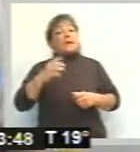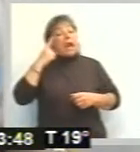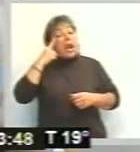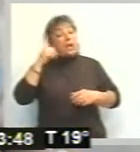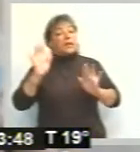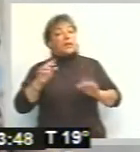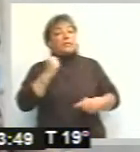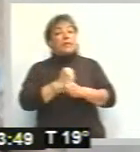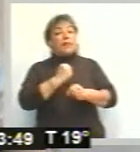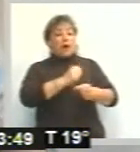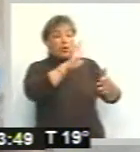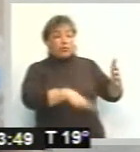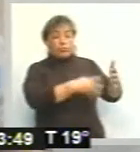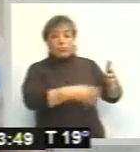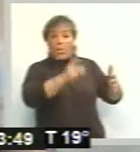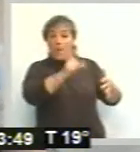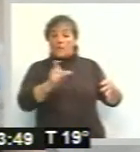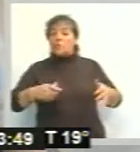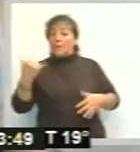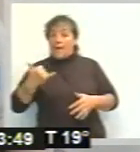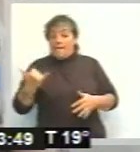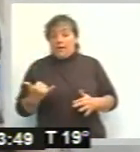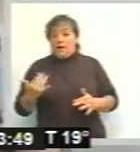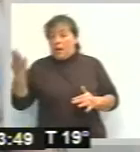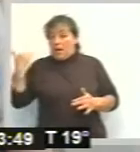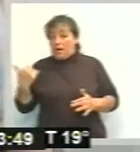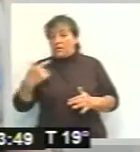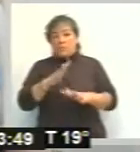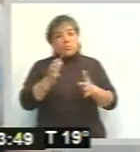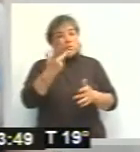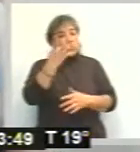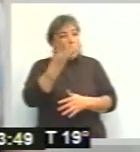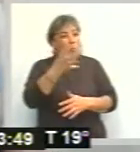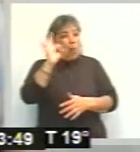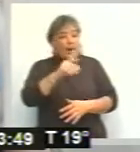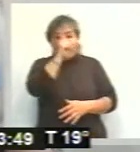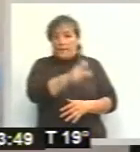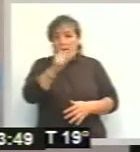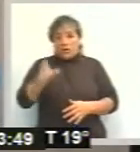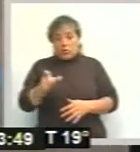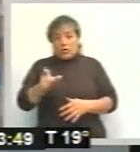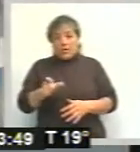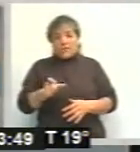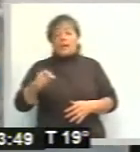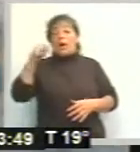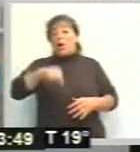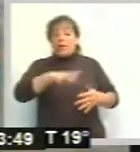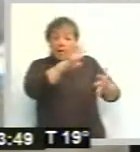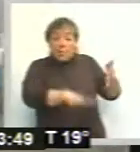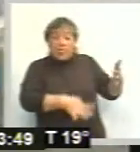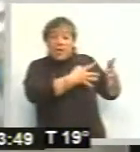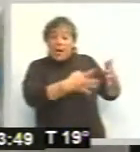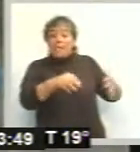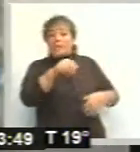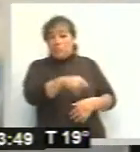la lista de empleados que nos pasó la empresa Ecotren, estamos hablando de alrededor de 40 empleados y en este momento estamos diagramando todo eso